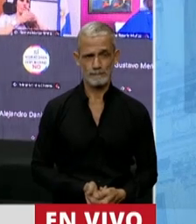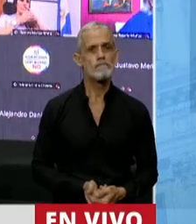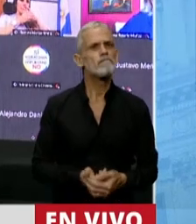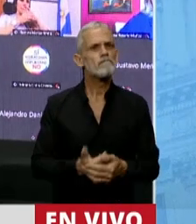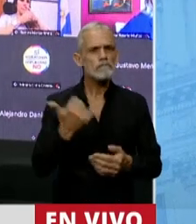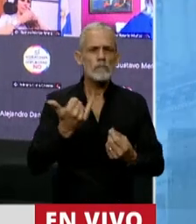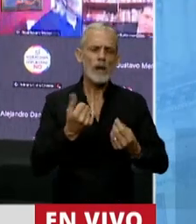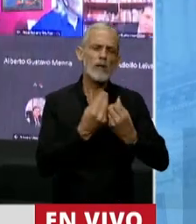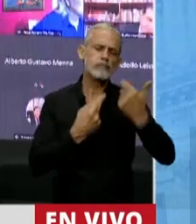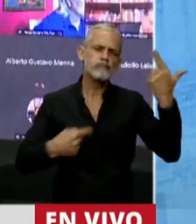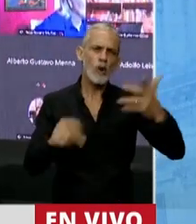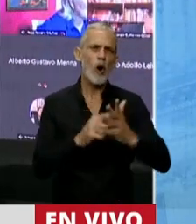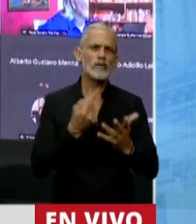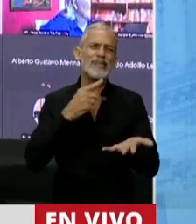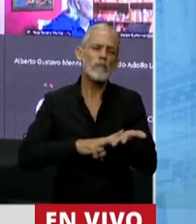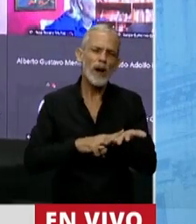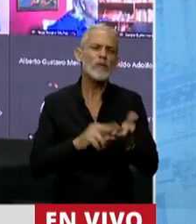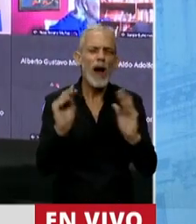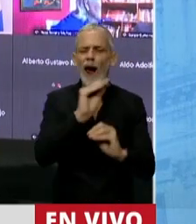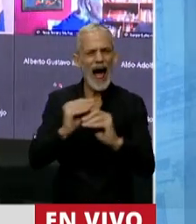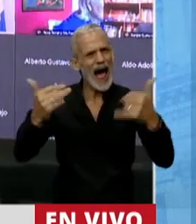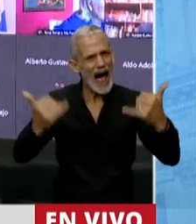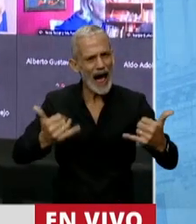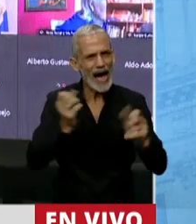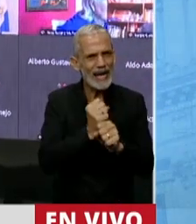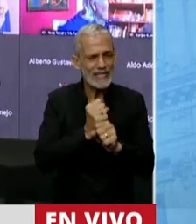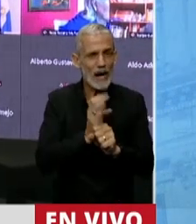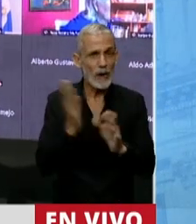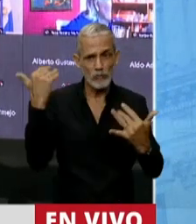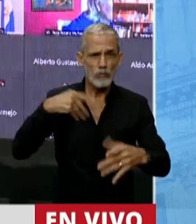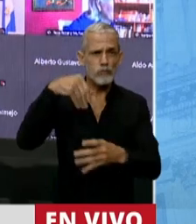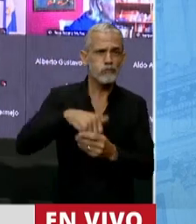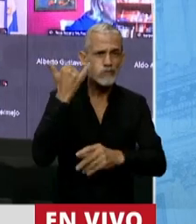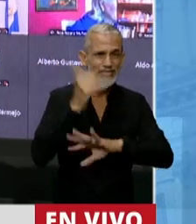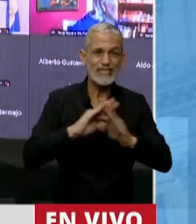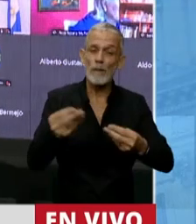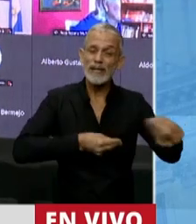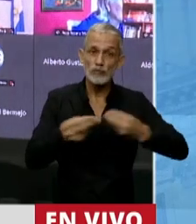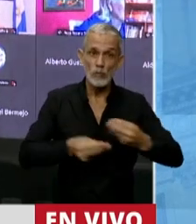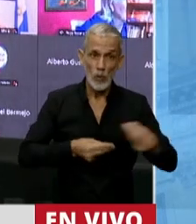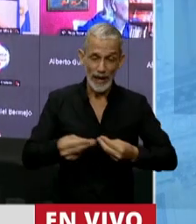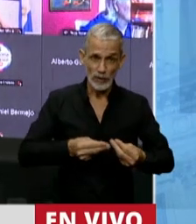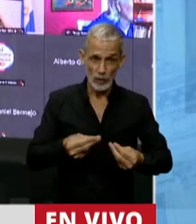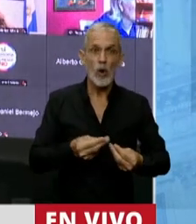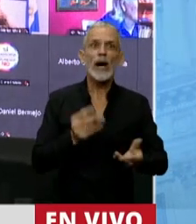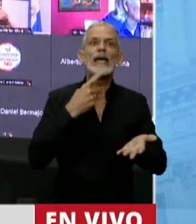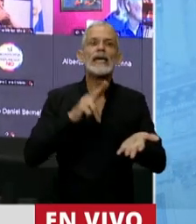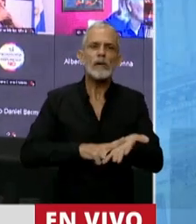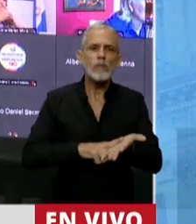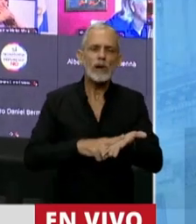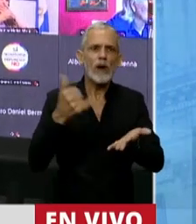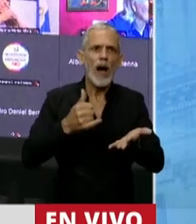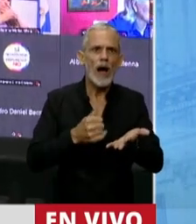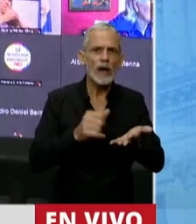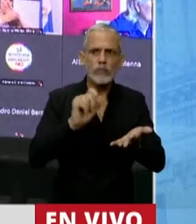Hay mucho para hacer en materia tributaria en nuestro país. Hemos votado en el presupuesto impuestos que graban